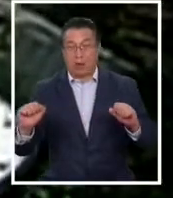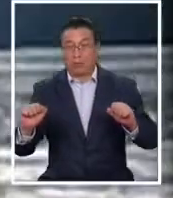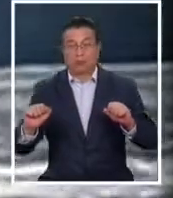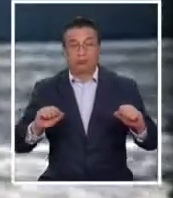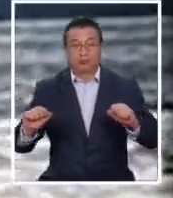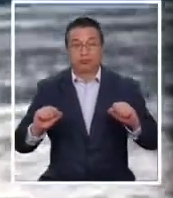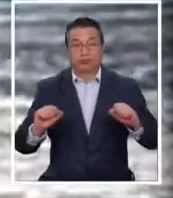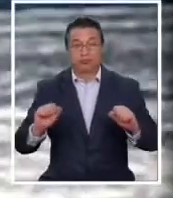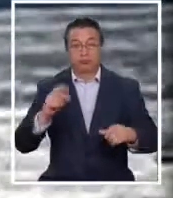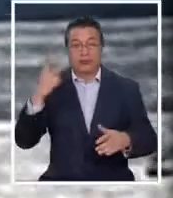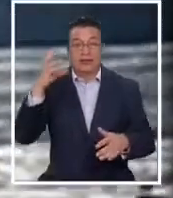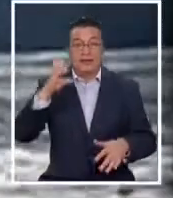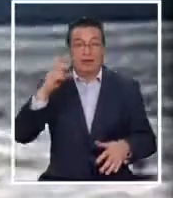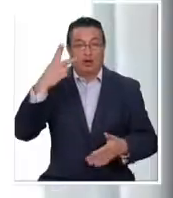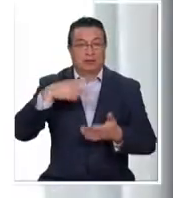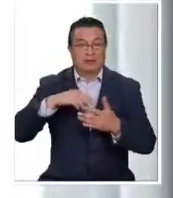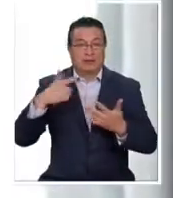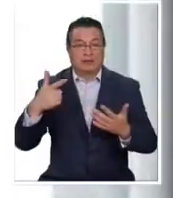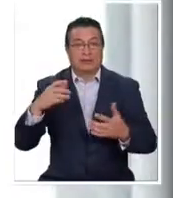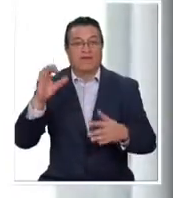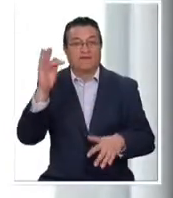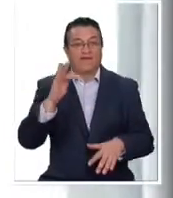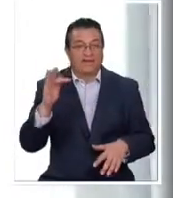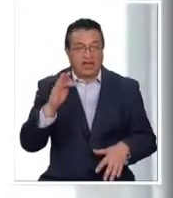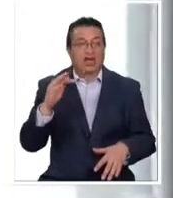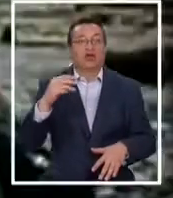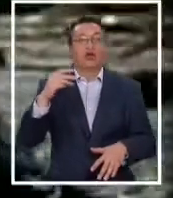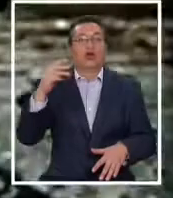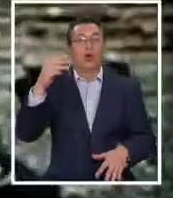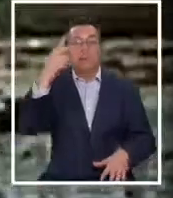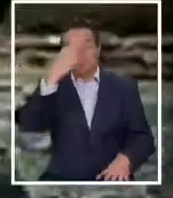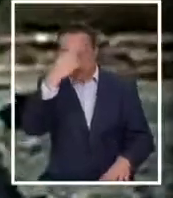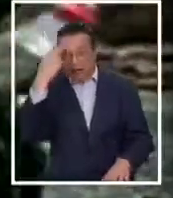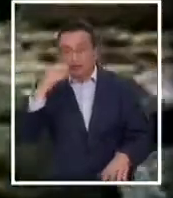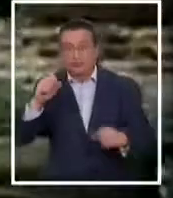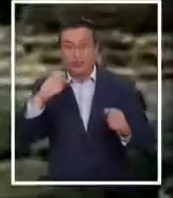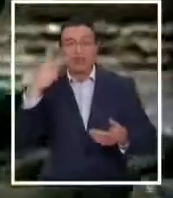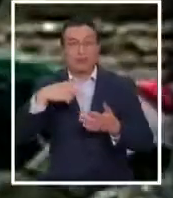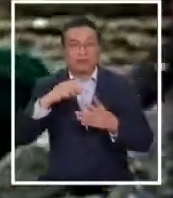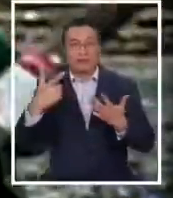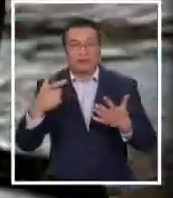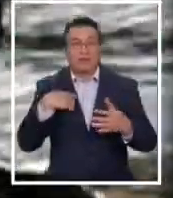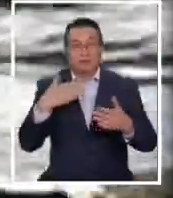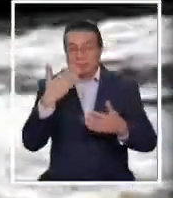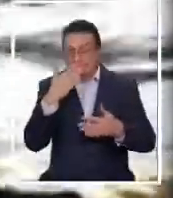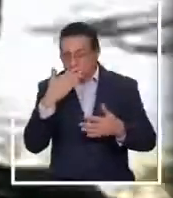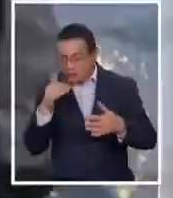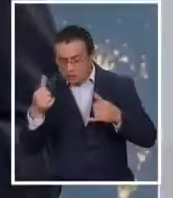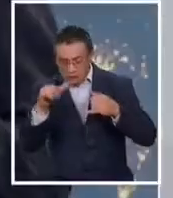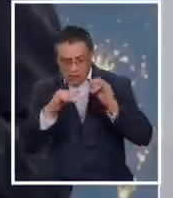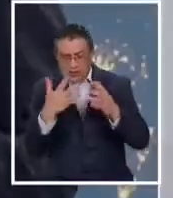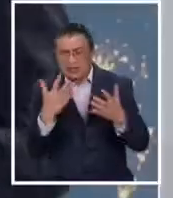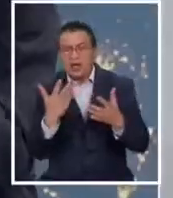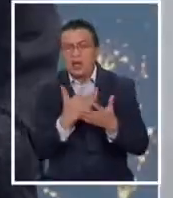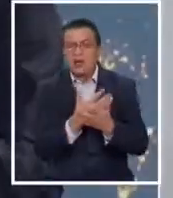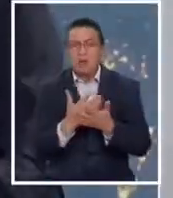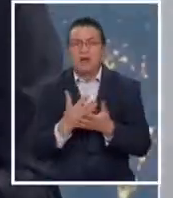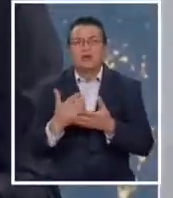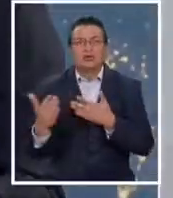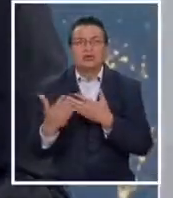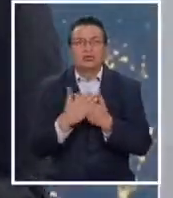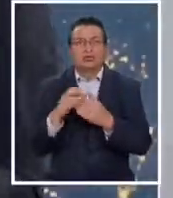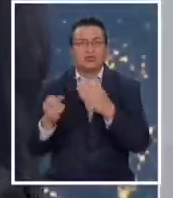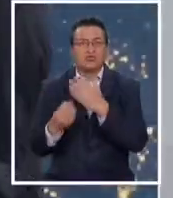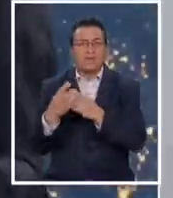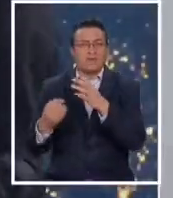temblar en enero del 2007, en febrero del 2007, en marzo del 2007. Los geoscientíficos trataban de entender qué podía estar pasando, venía un nuevo